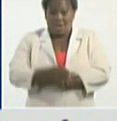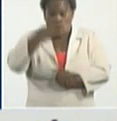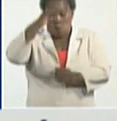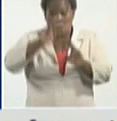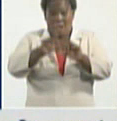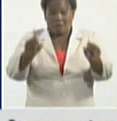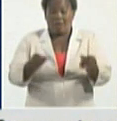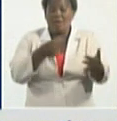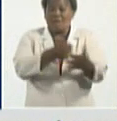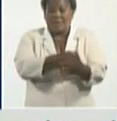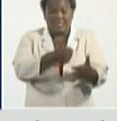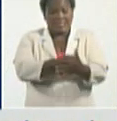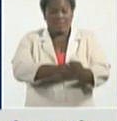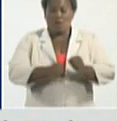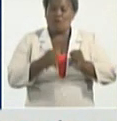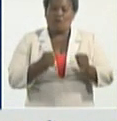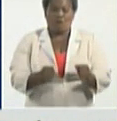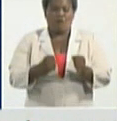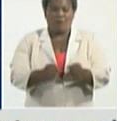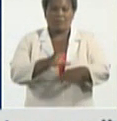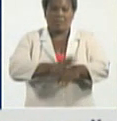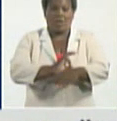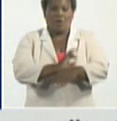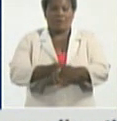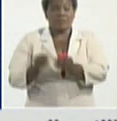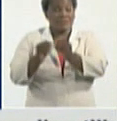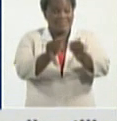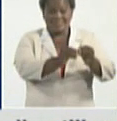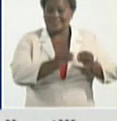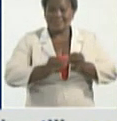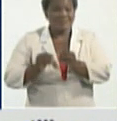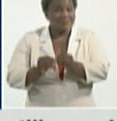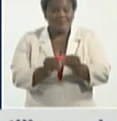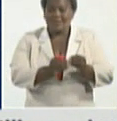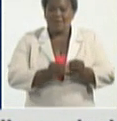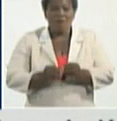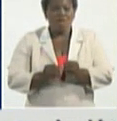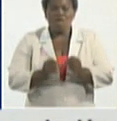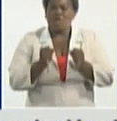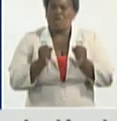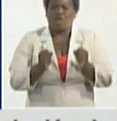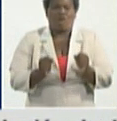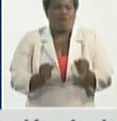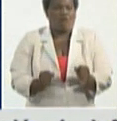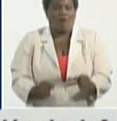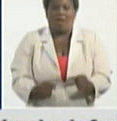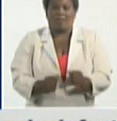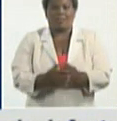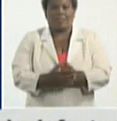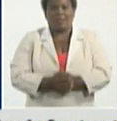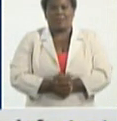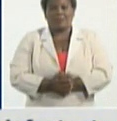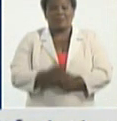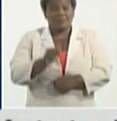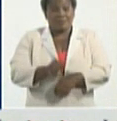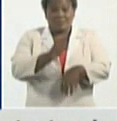de la elevada transmisión de la enfermedad que tenemos en estos momentos